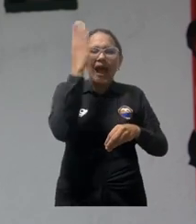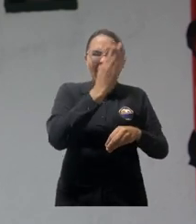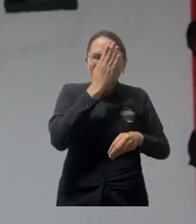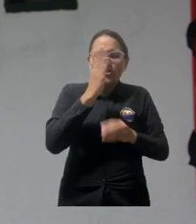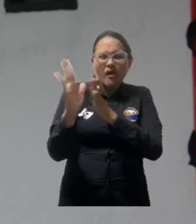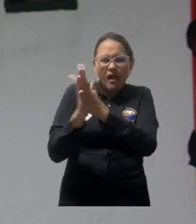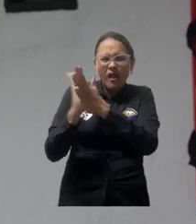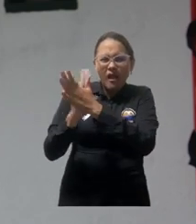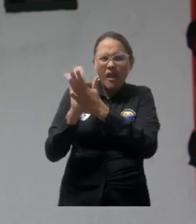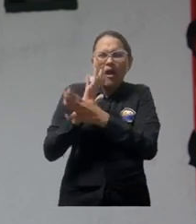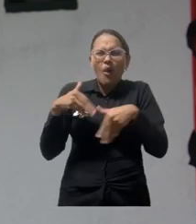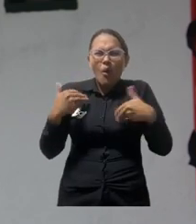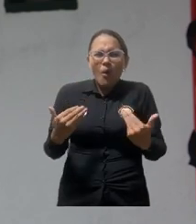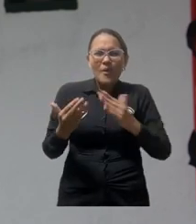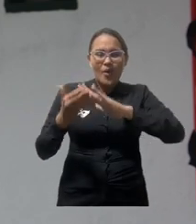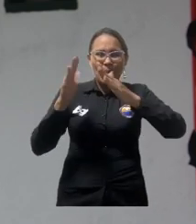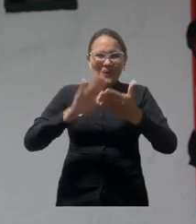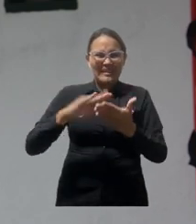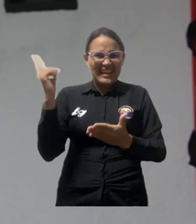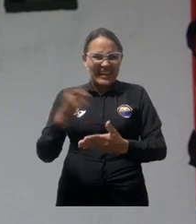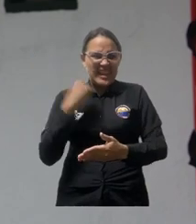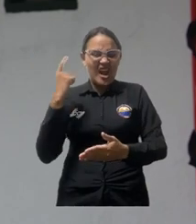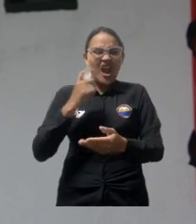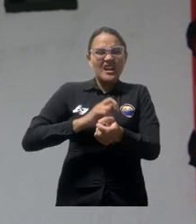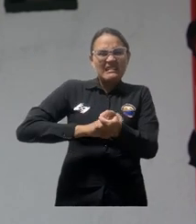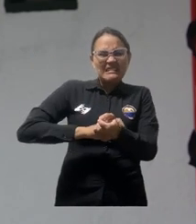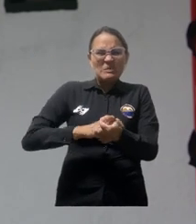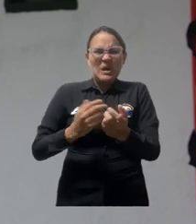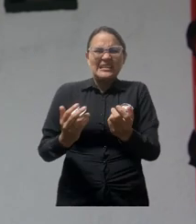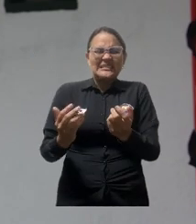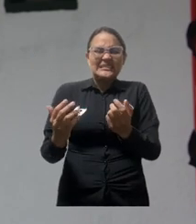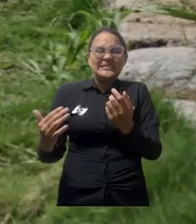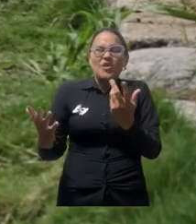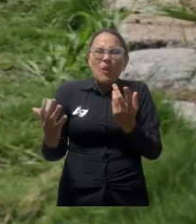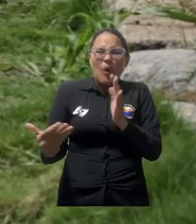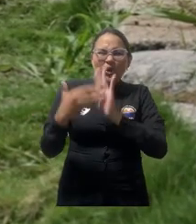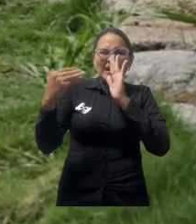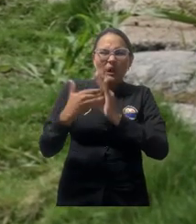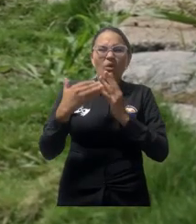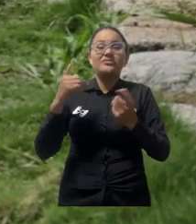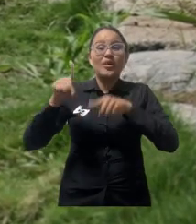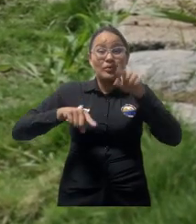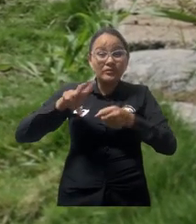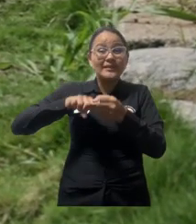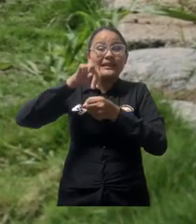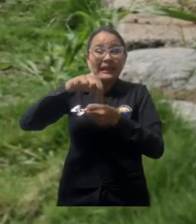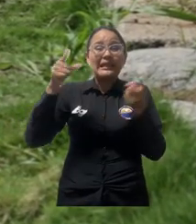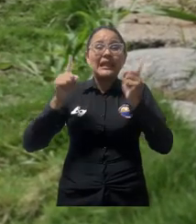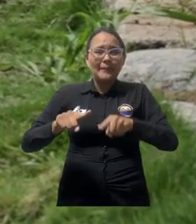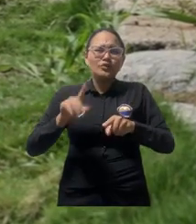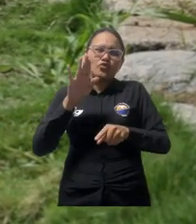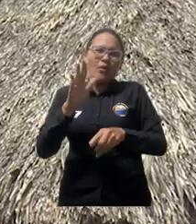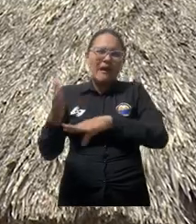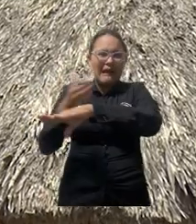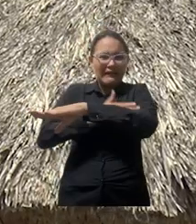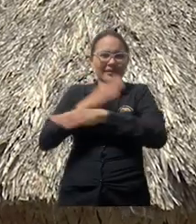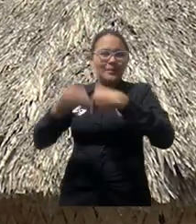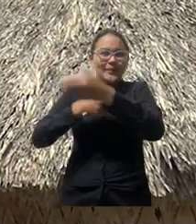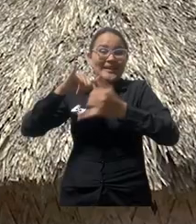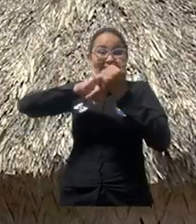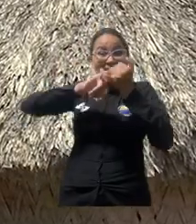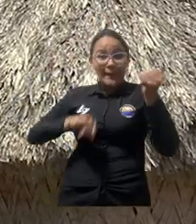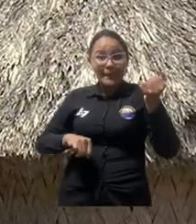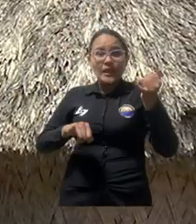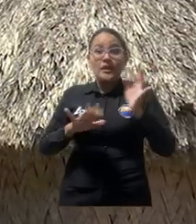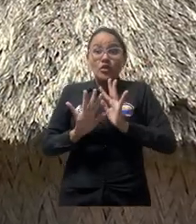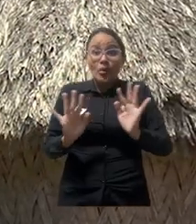de las comunidades afro, de las comunidades racializadas, de las comunidades indígenas en distintos procesos de la independencia, no solo